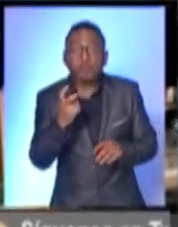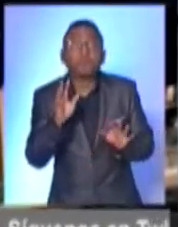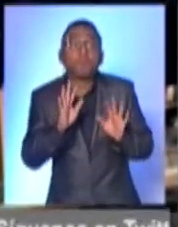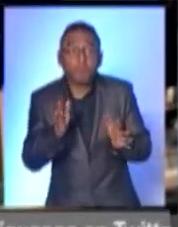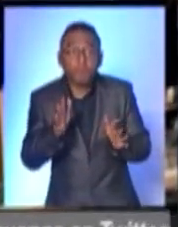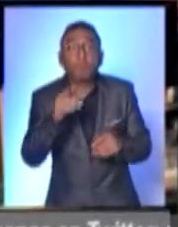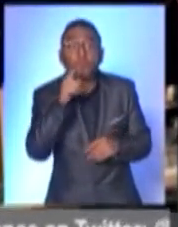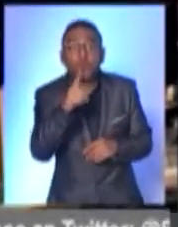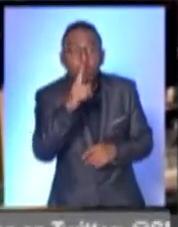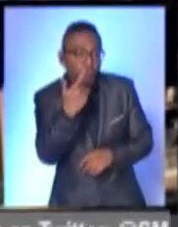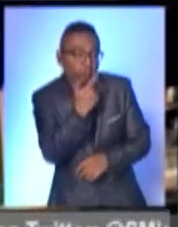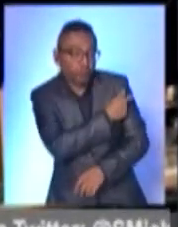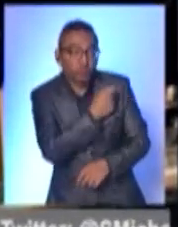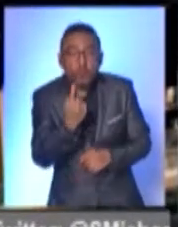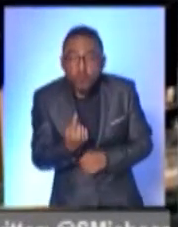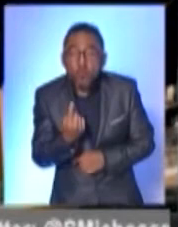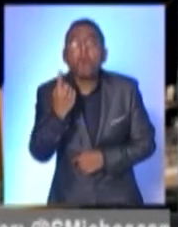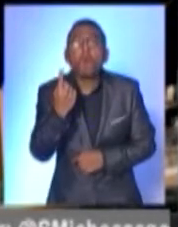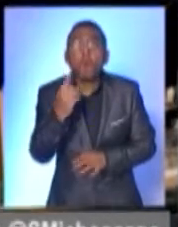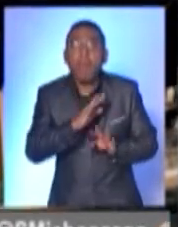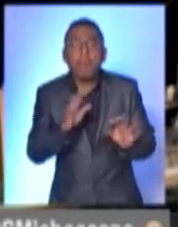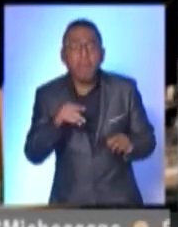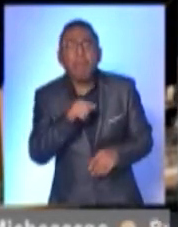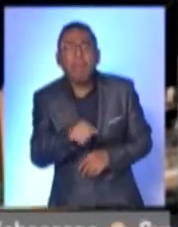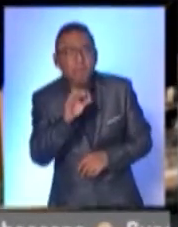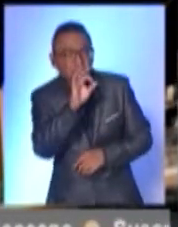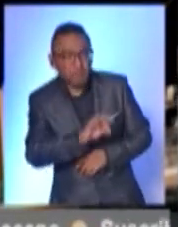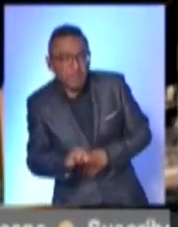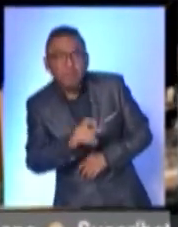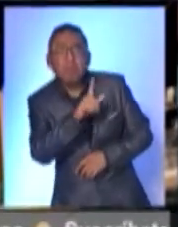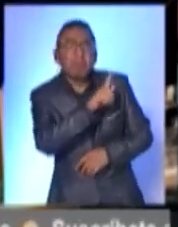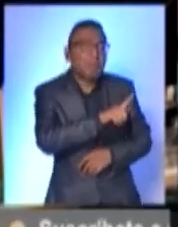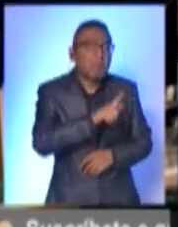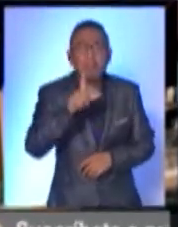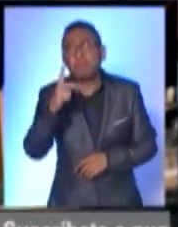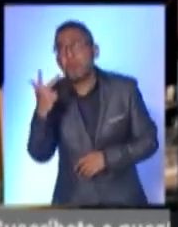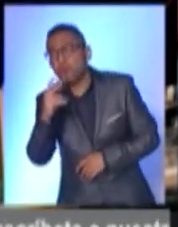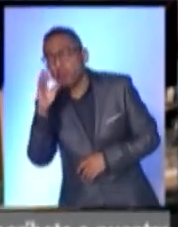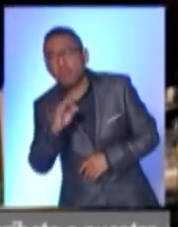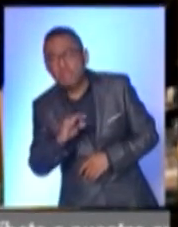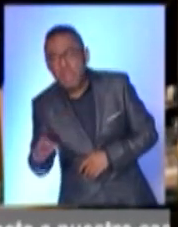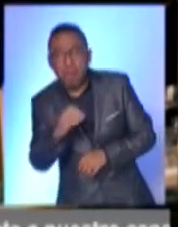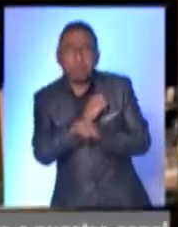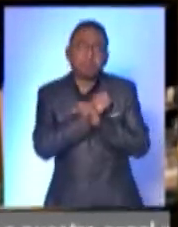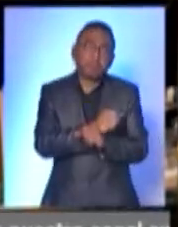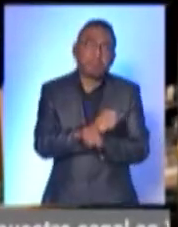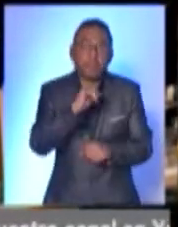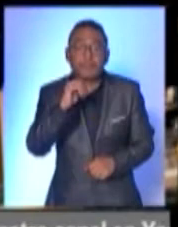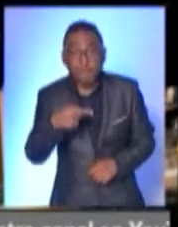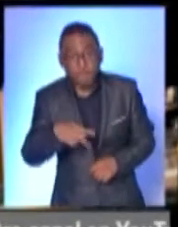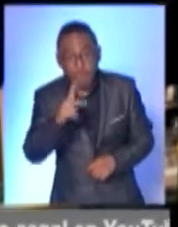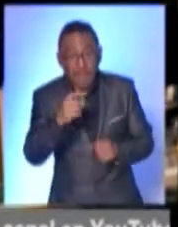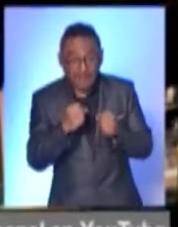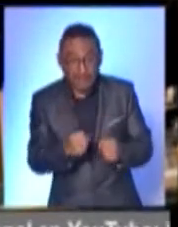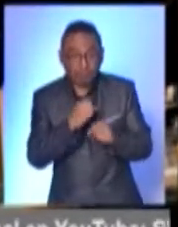vacuna, una sola dosis, ah, es que tiene el 70 y 68% de eficacia. Sí, pero tiene una seguridad del 99